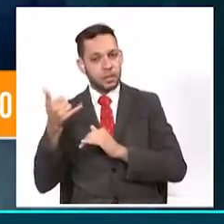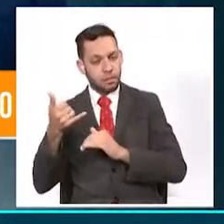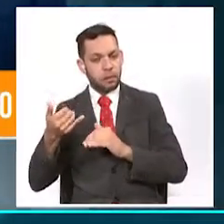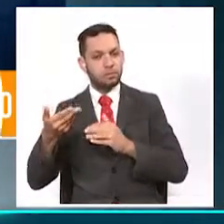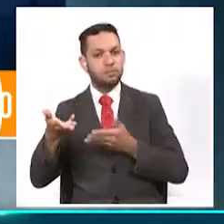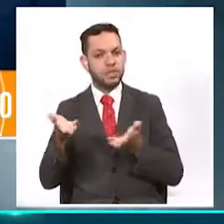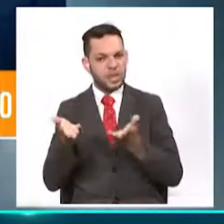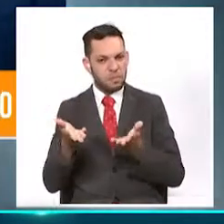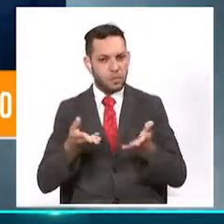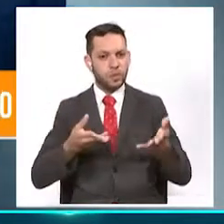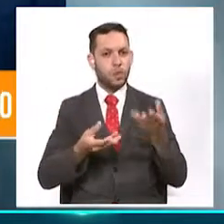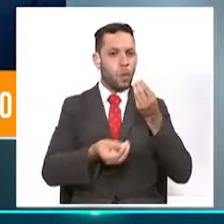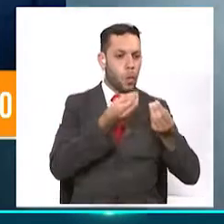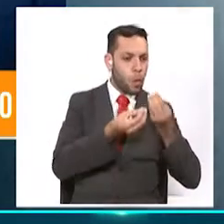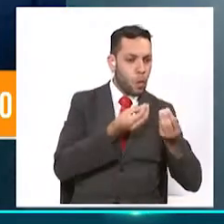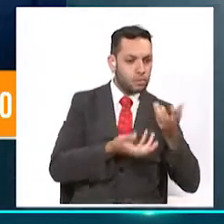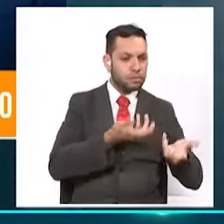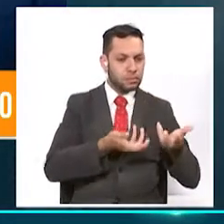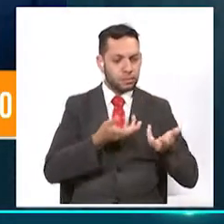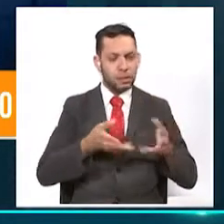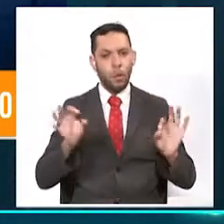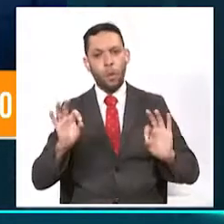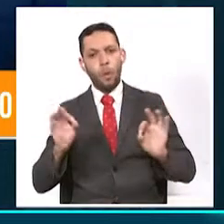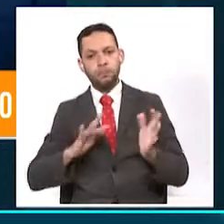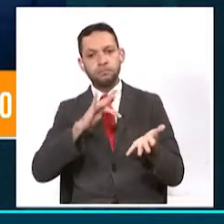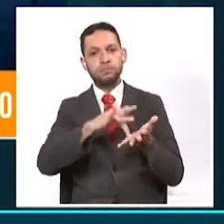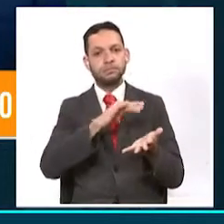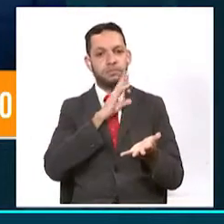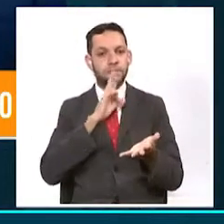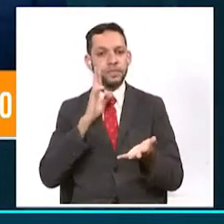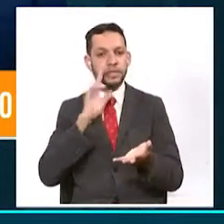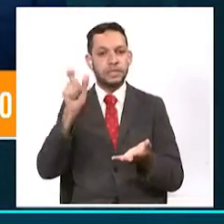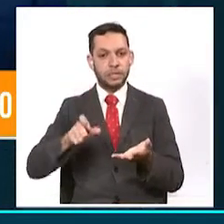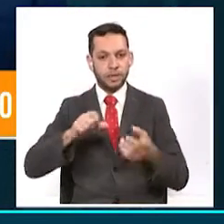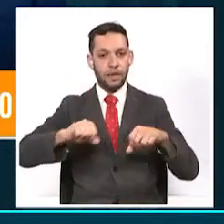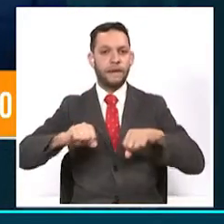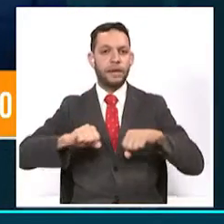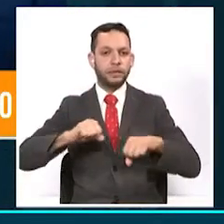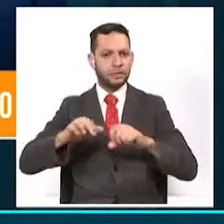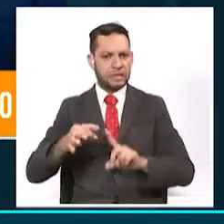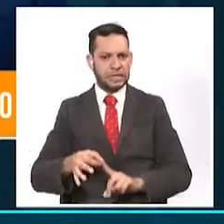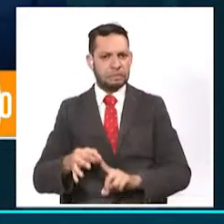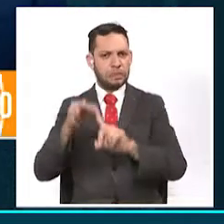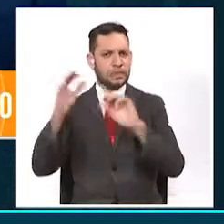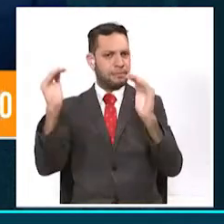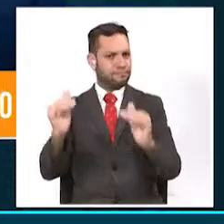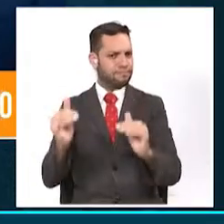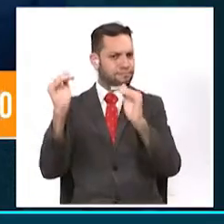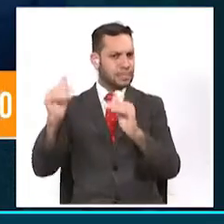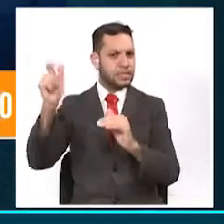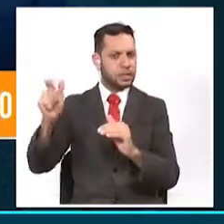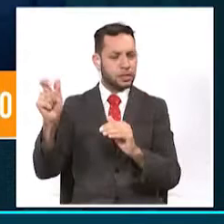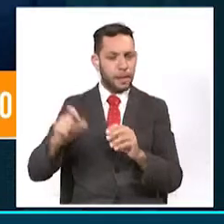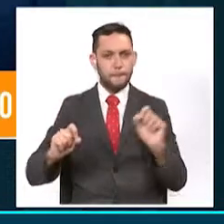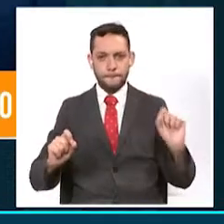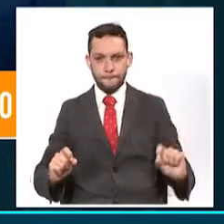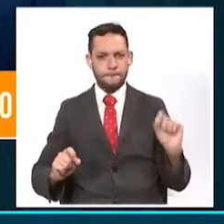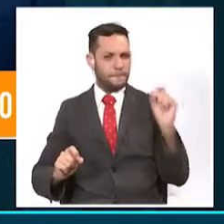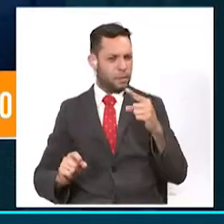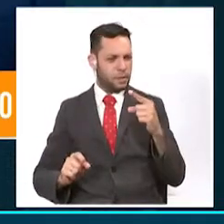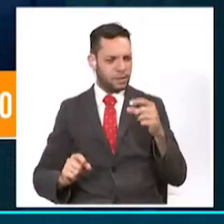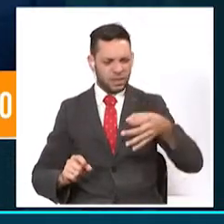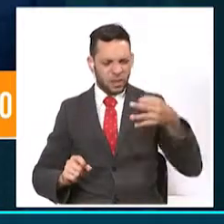actividad esencial. Hay muchos argumentos para ello. Primero, mucha de la